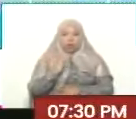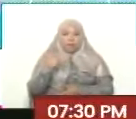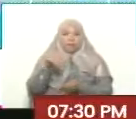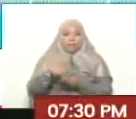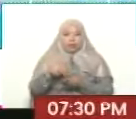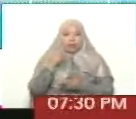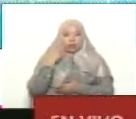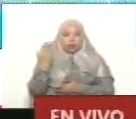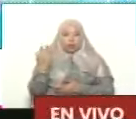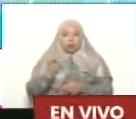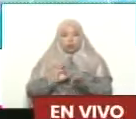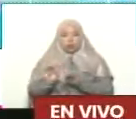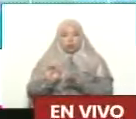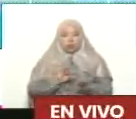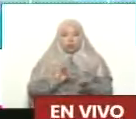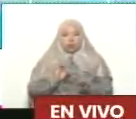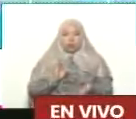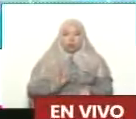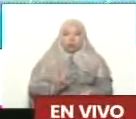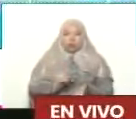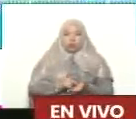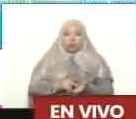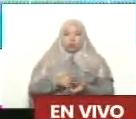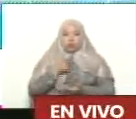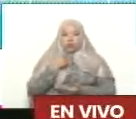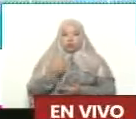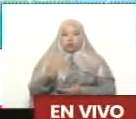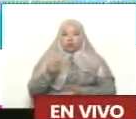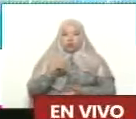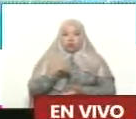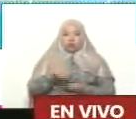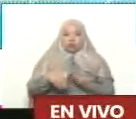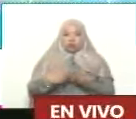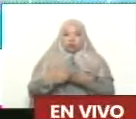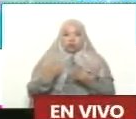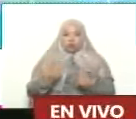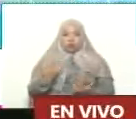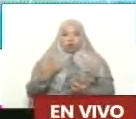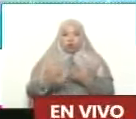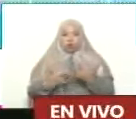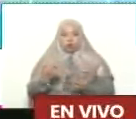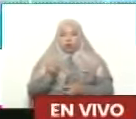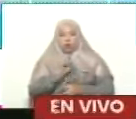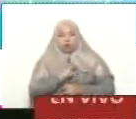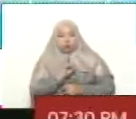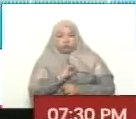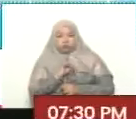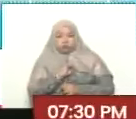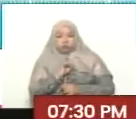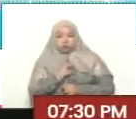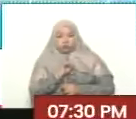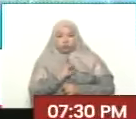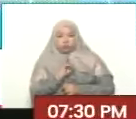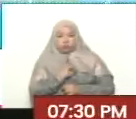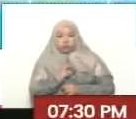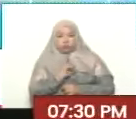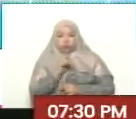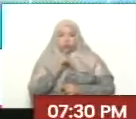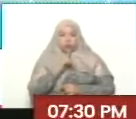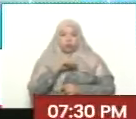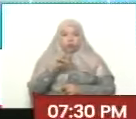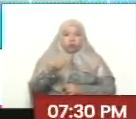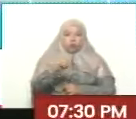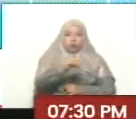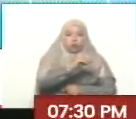provocados. Es una estrategia del fascismo para crear zozobra, para crear alarma,